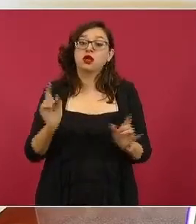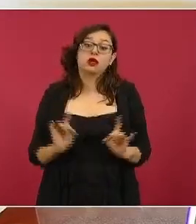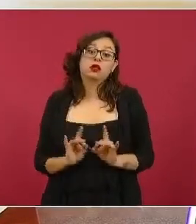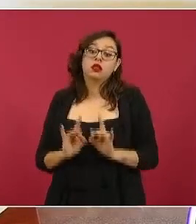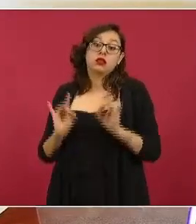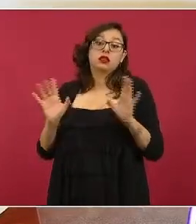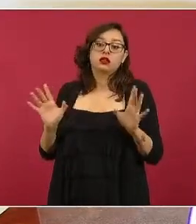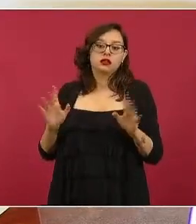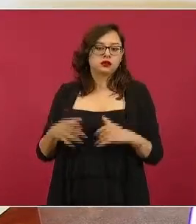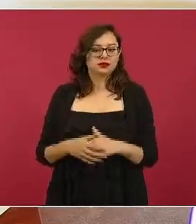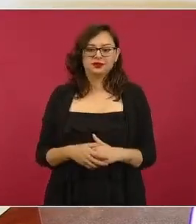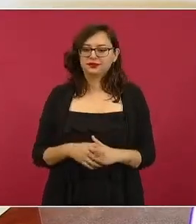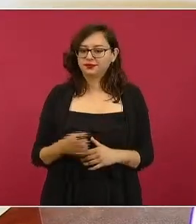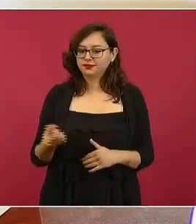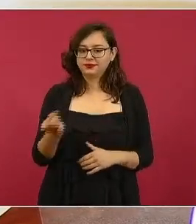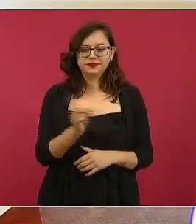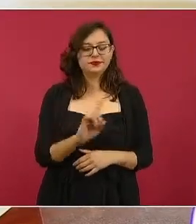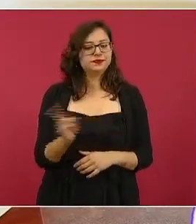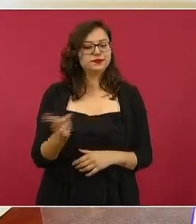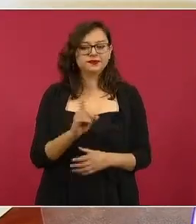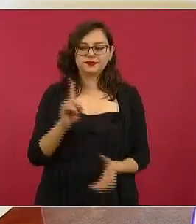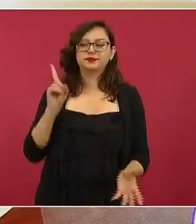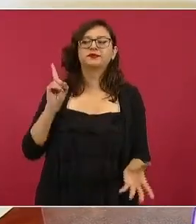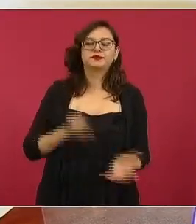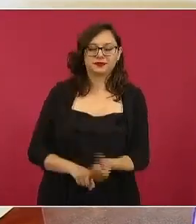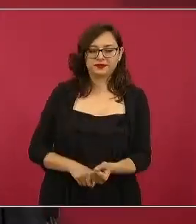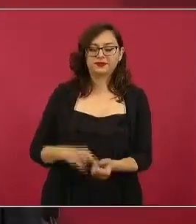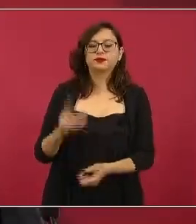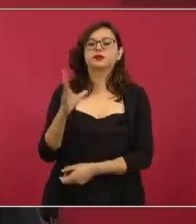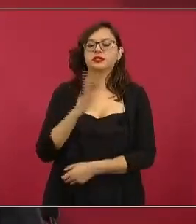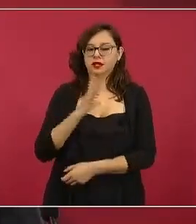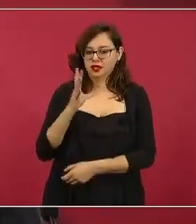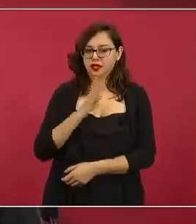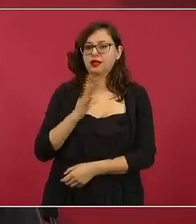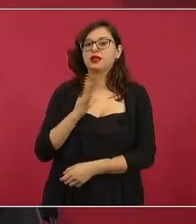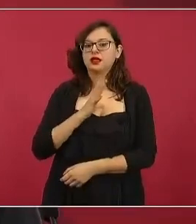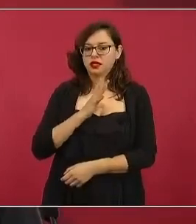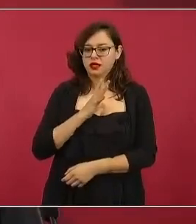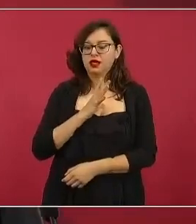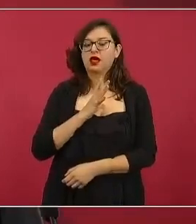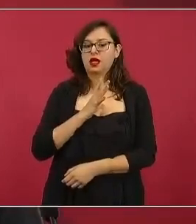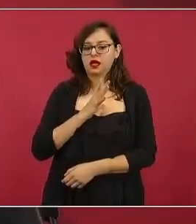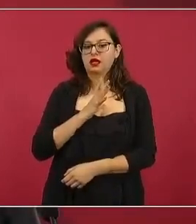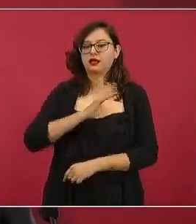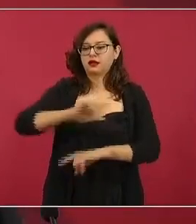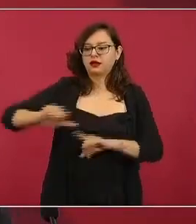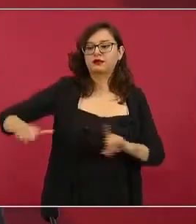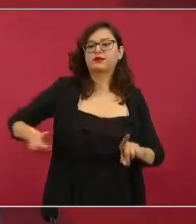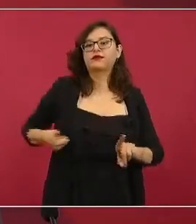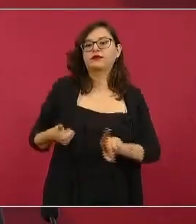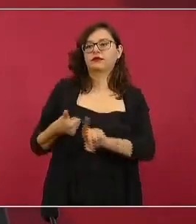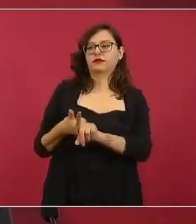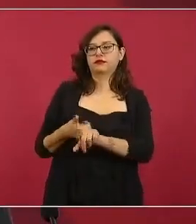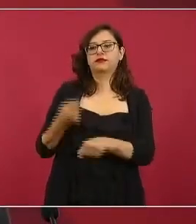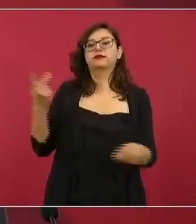no estamos en un proceso de transformación y estamos